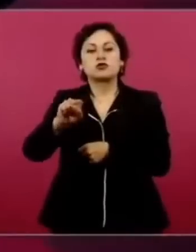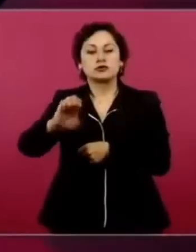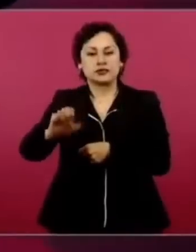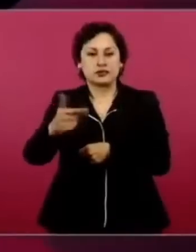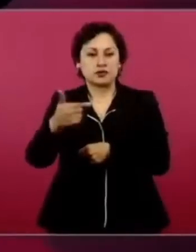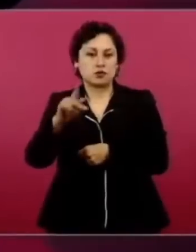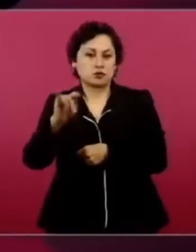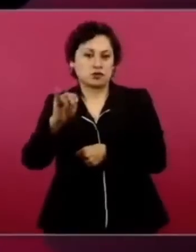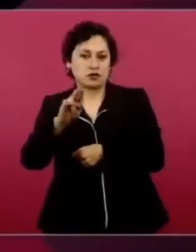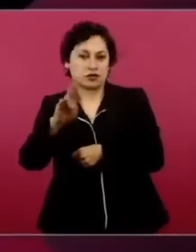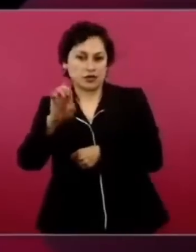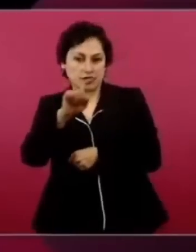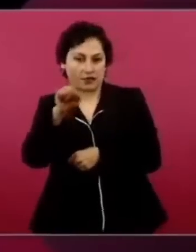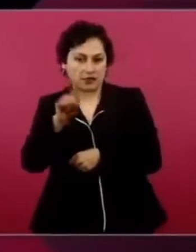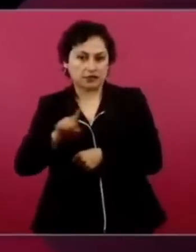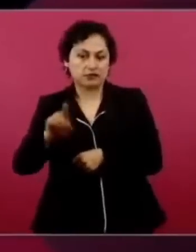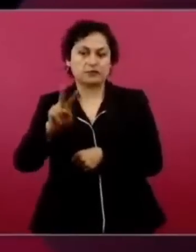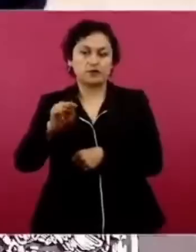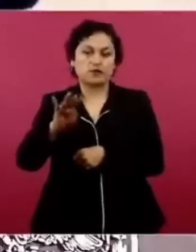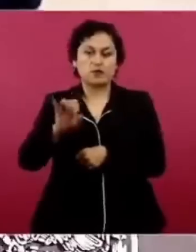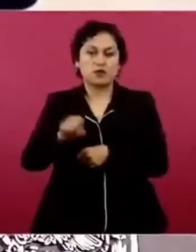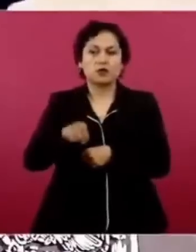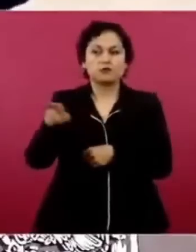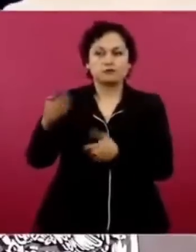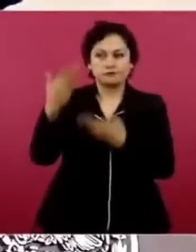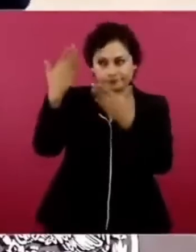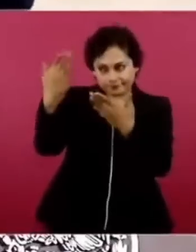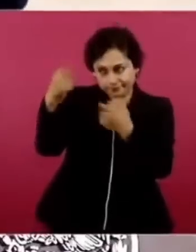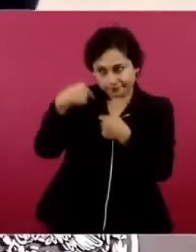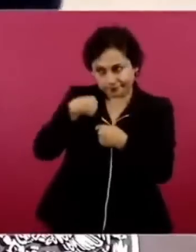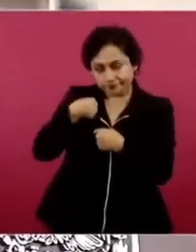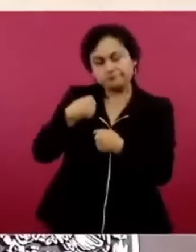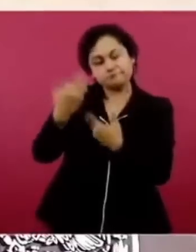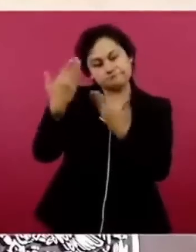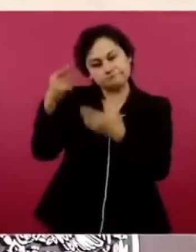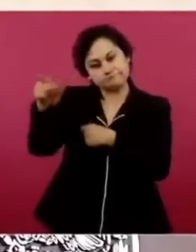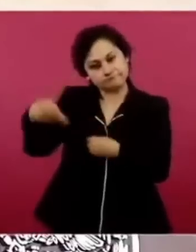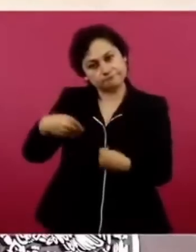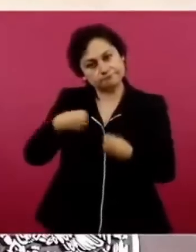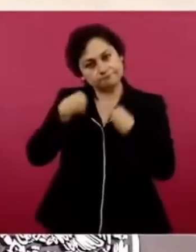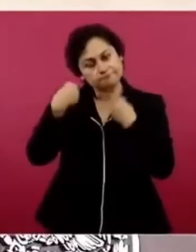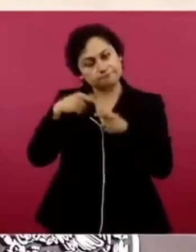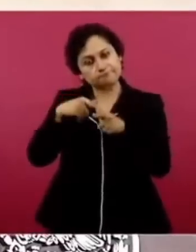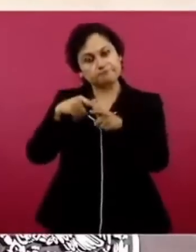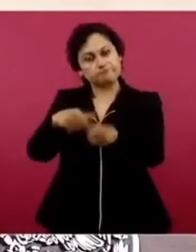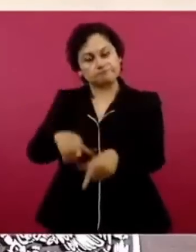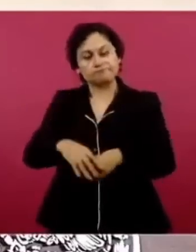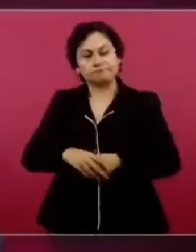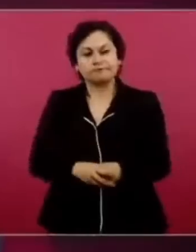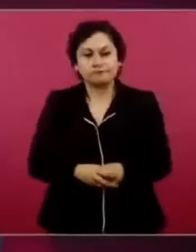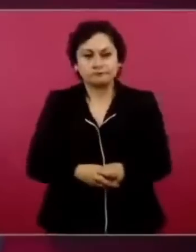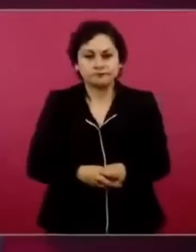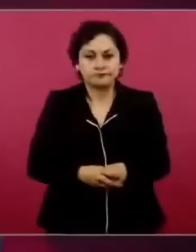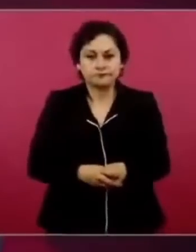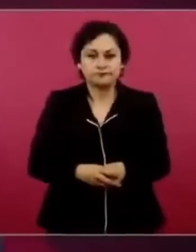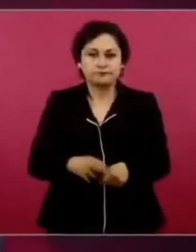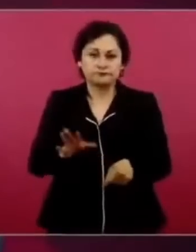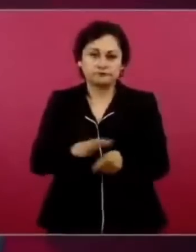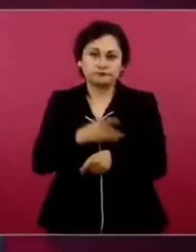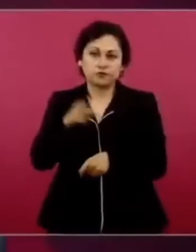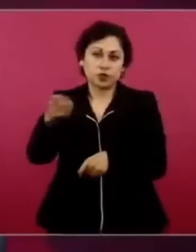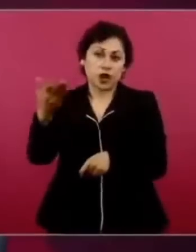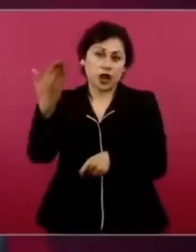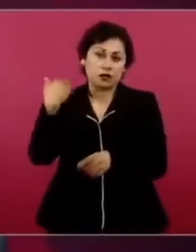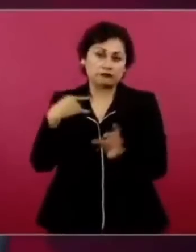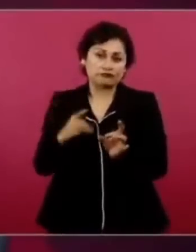le deseo que viva bien desde aquí, por todo lo que ha sufrido.